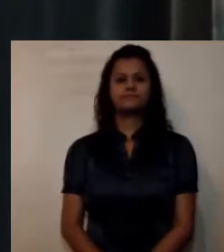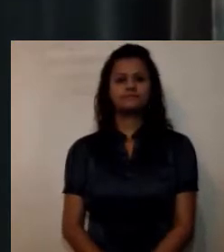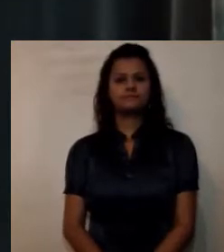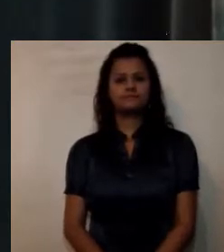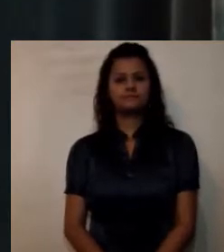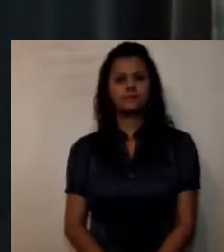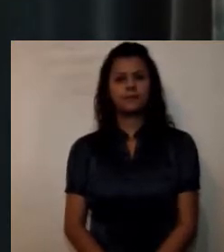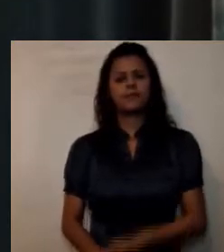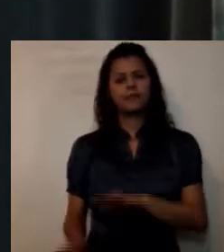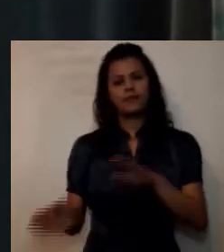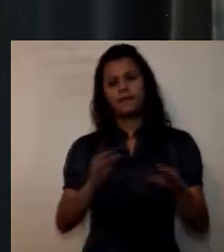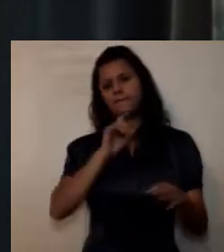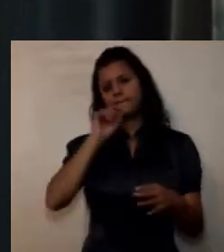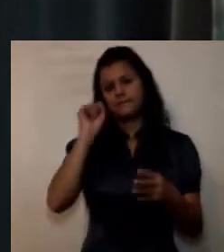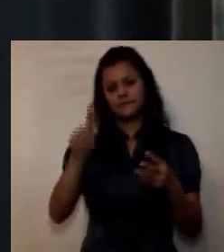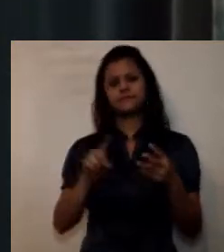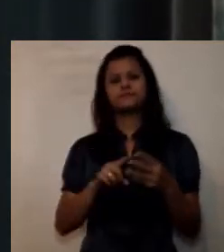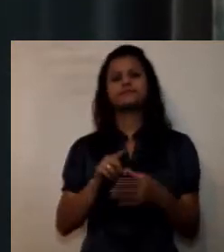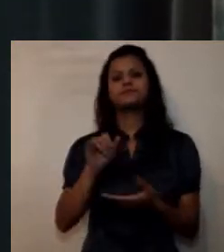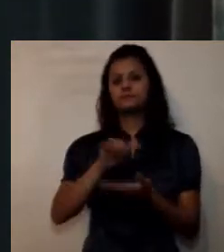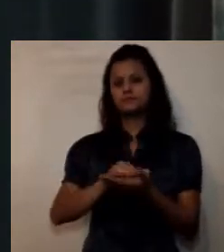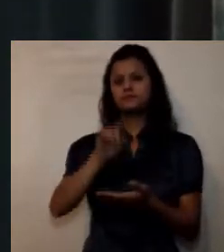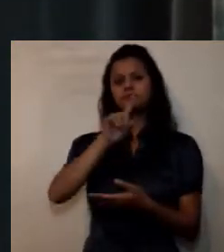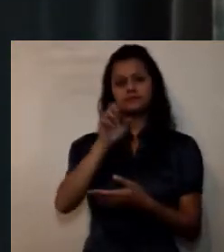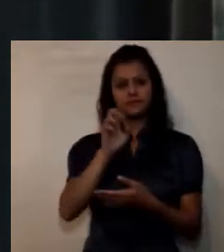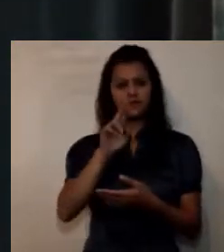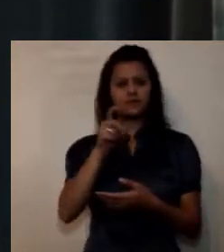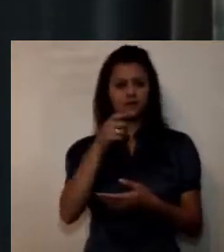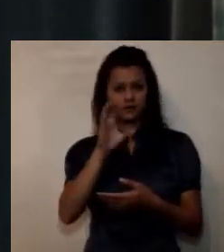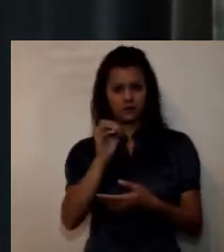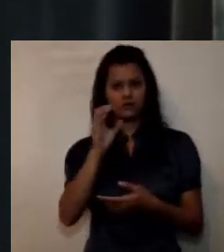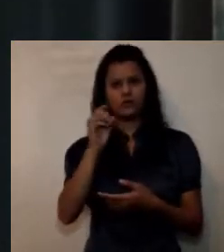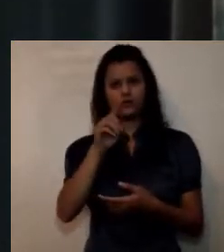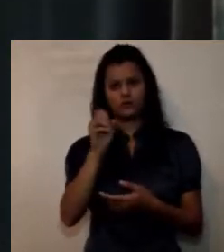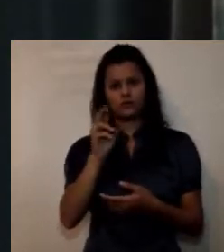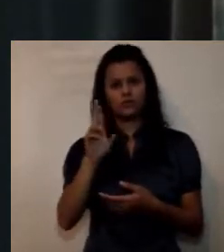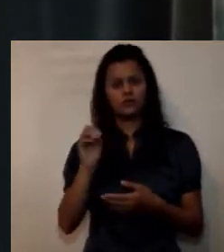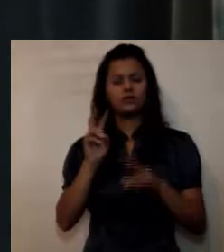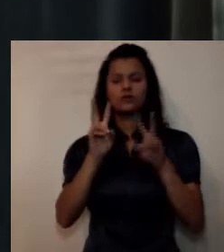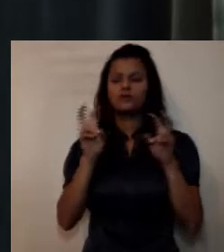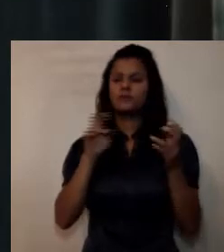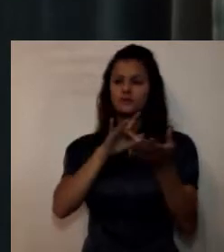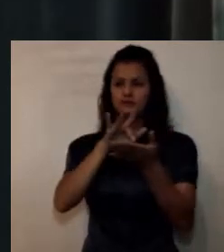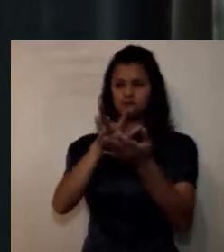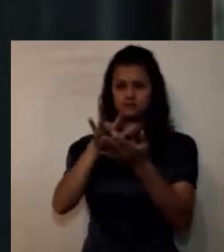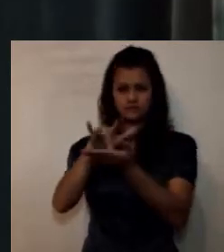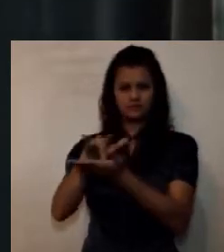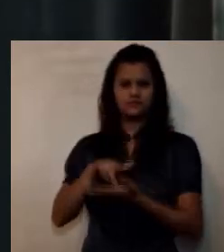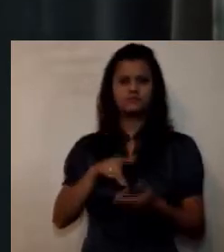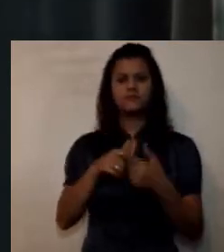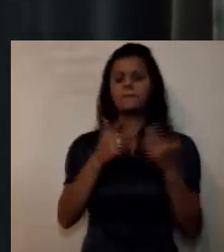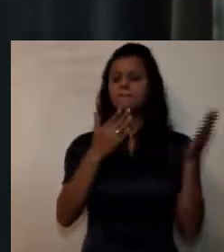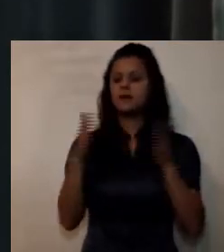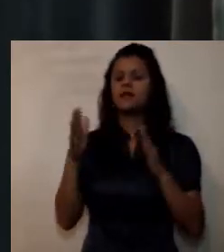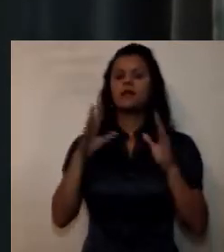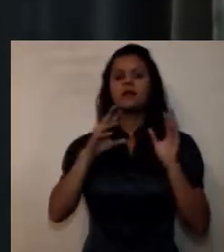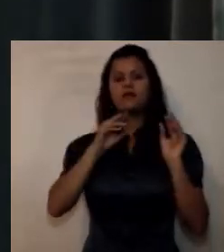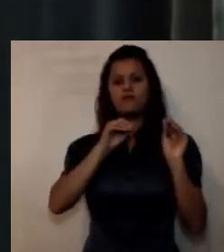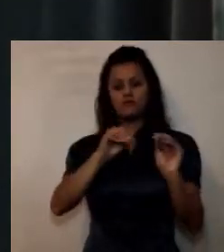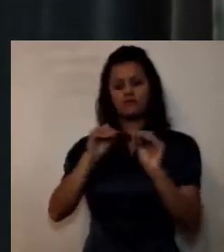siguiente pregunta Sergio Osorio tema de intervención plan de formalización del personal docente